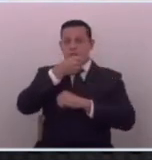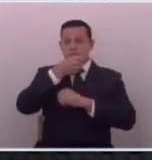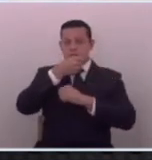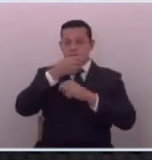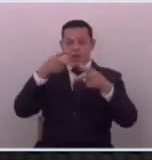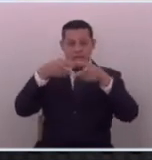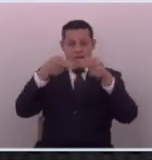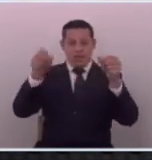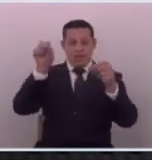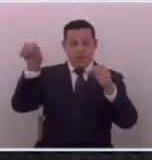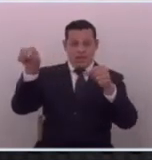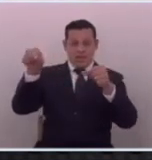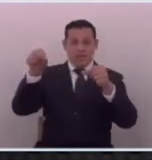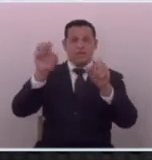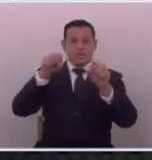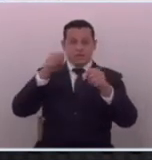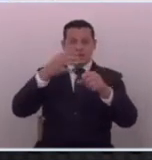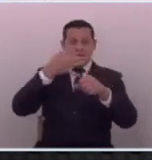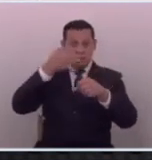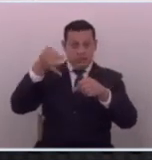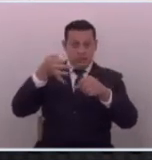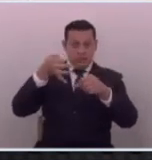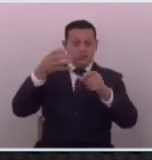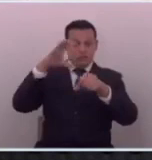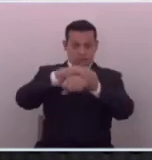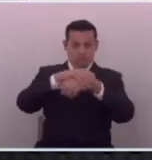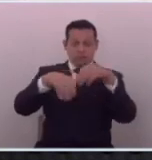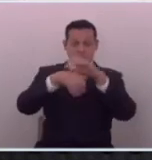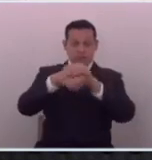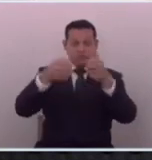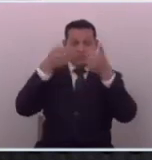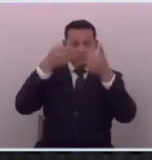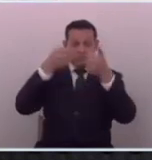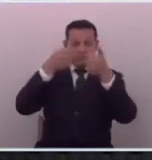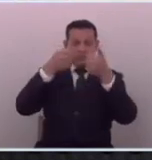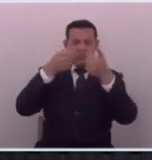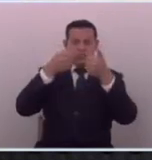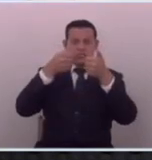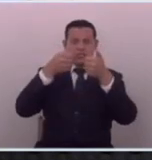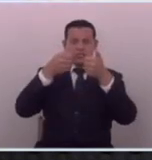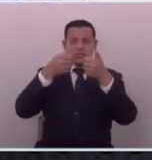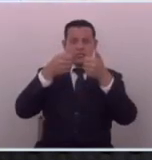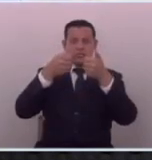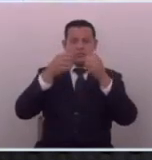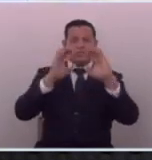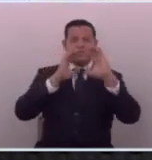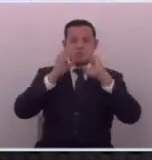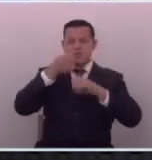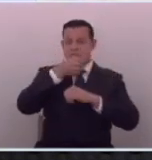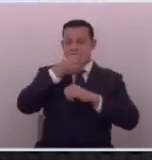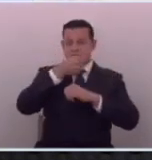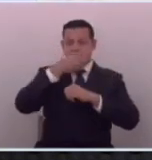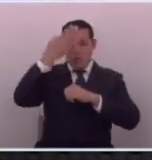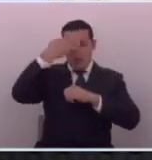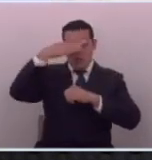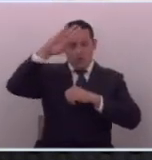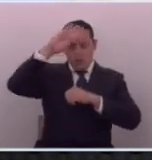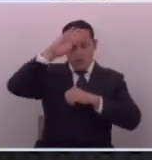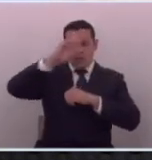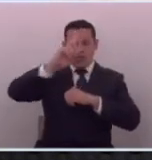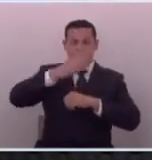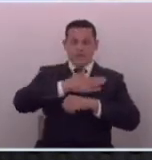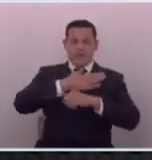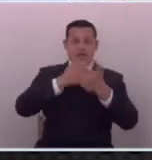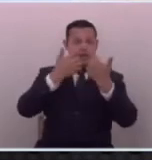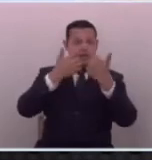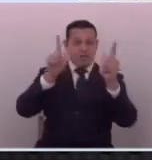Nicaragua ahí si meten presos a los periodistas díganos tengan el valor tengan el valor decir que en Cuba no hay libertad de prensa